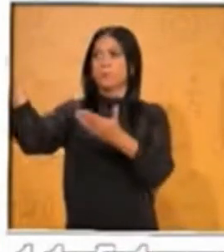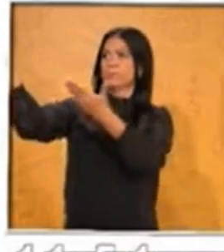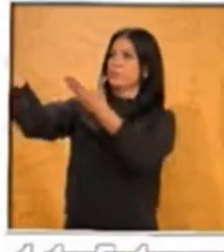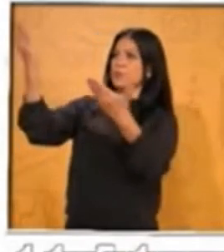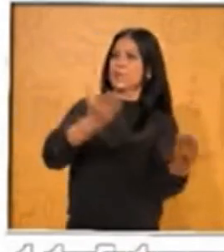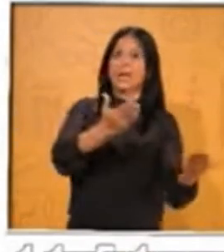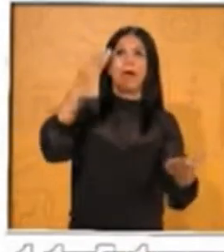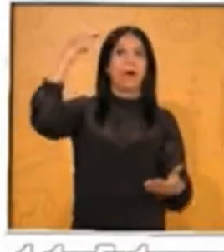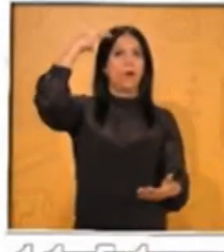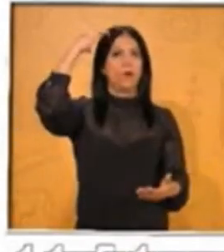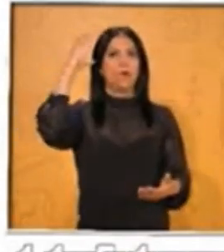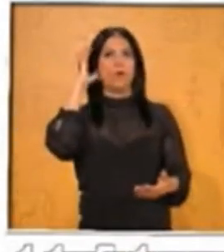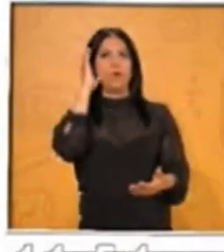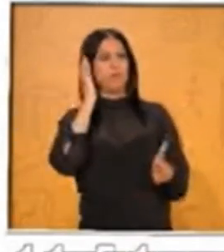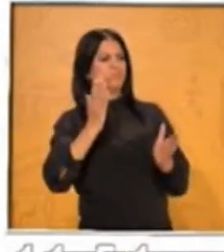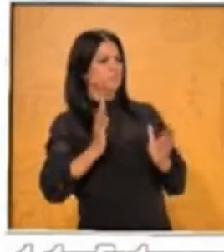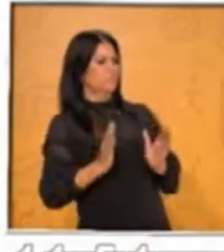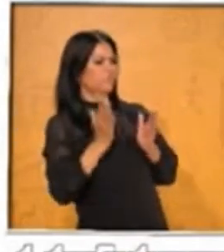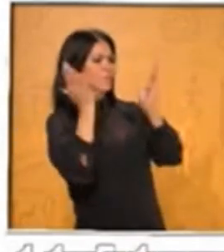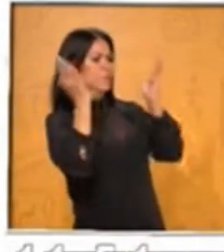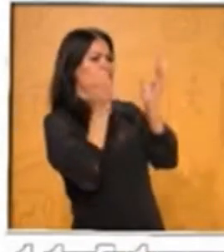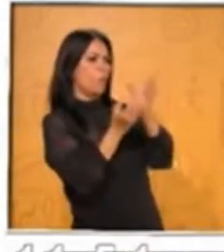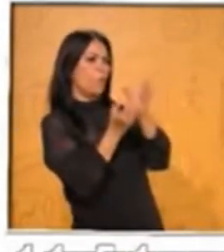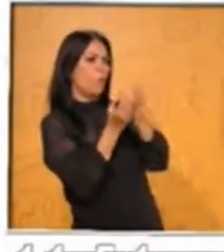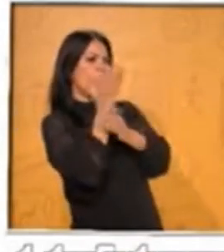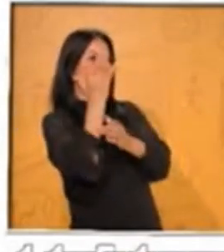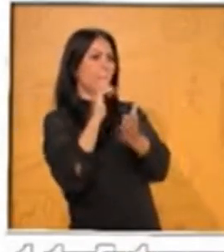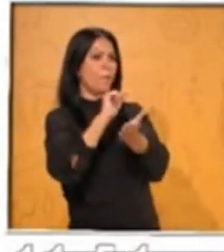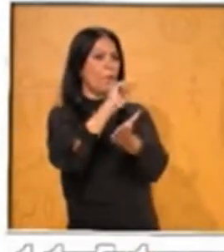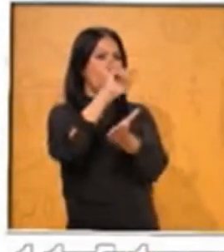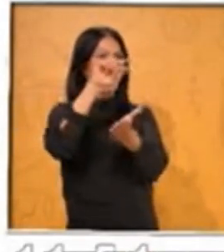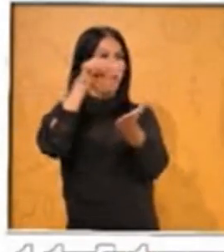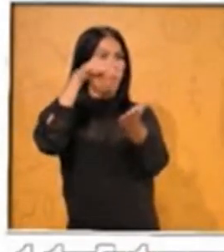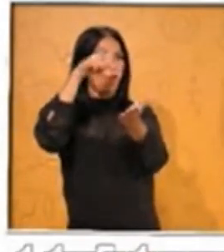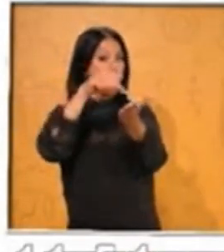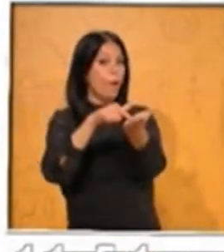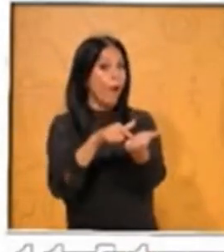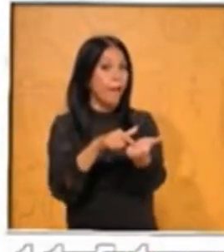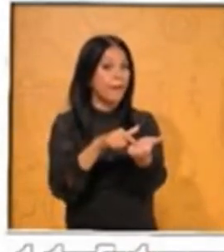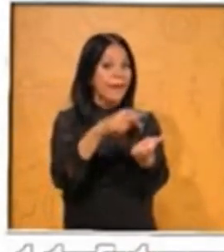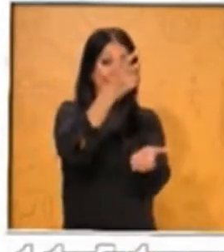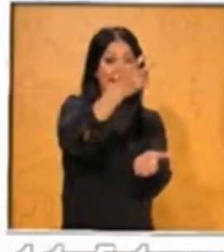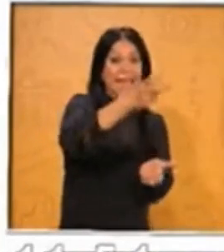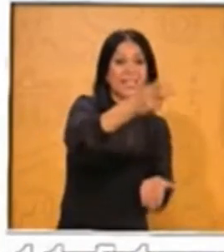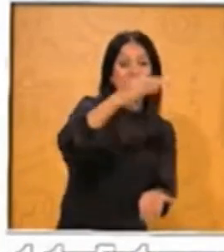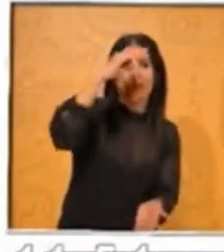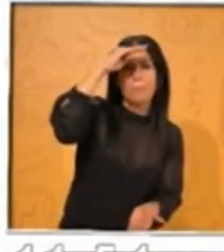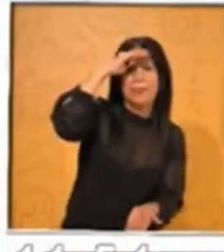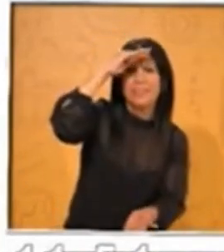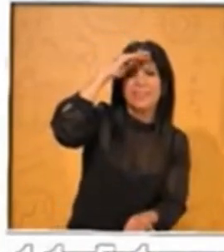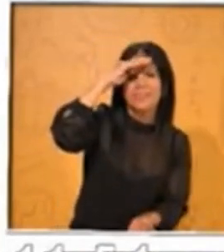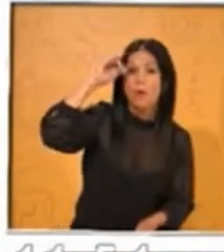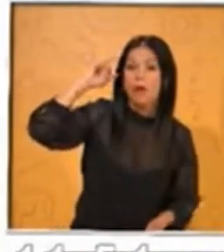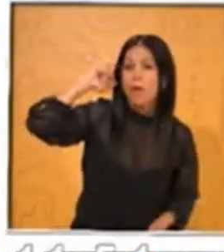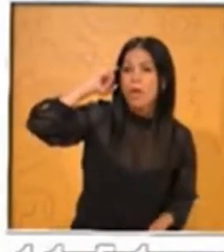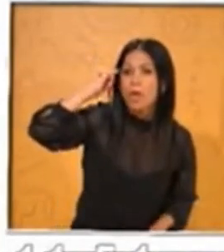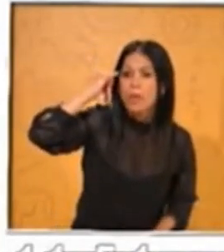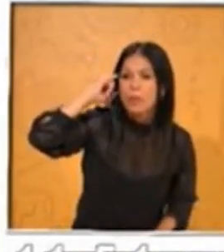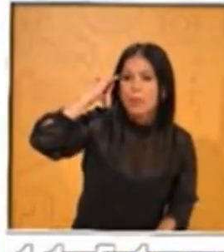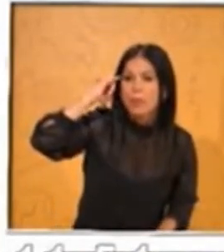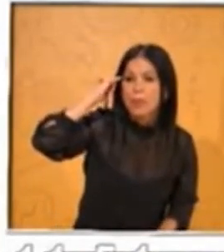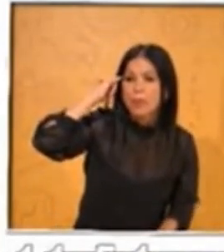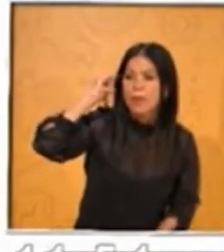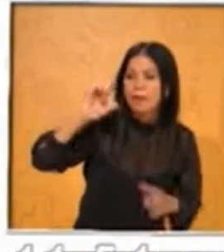suponiendo que por fin había llegado, ¿a dónde? A la India, pero no fue así. Él se